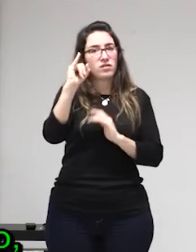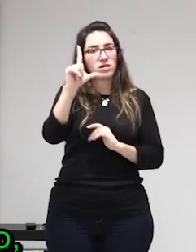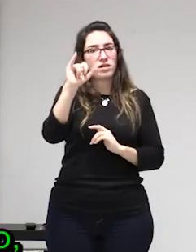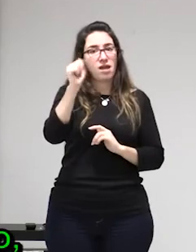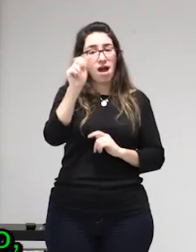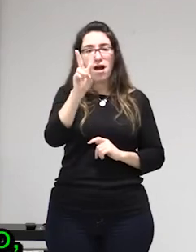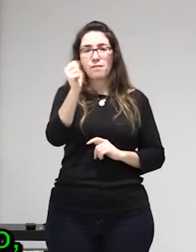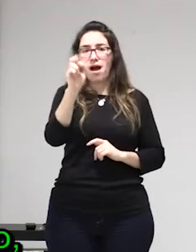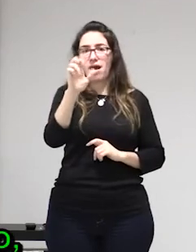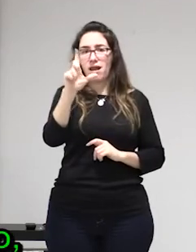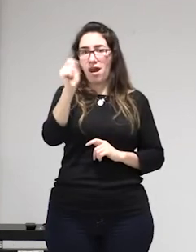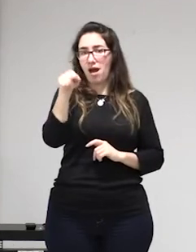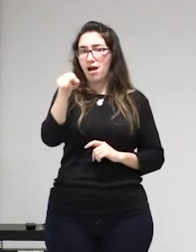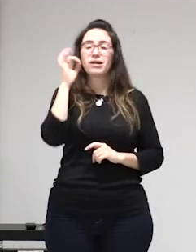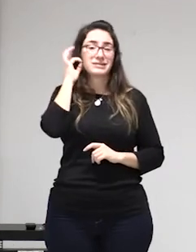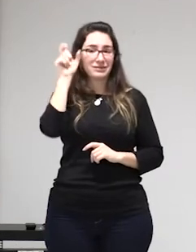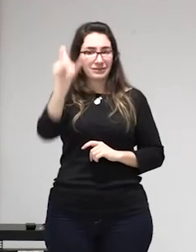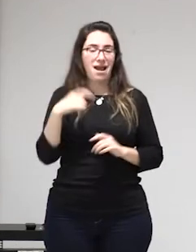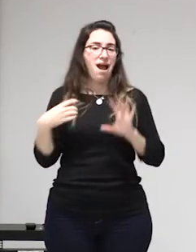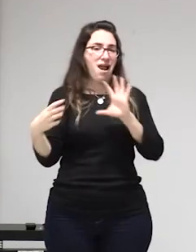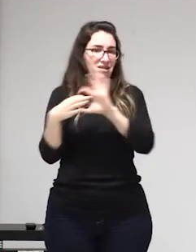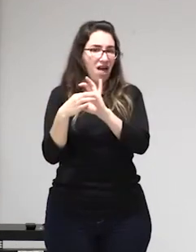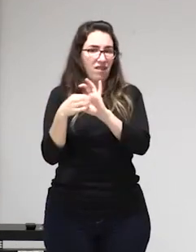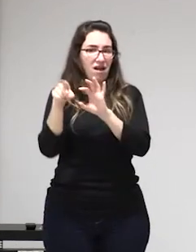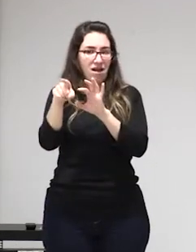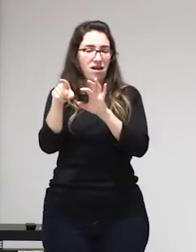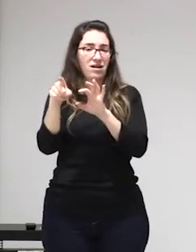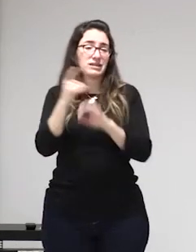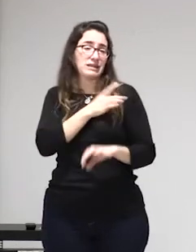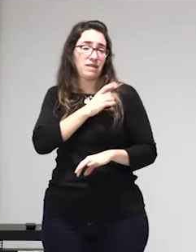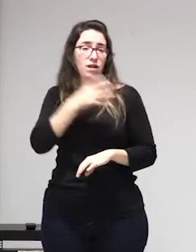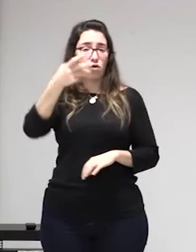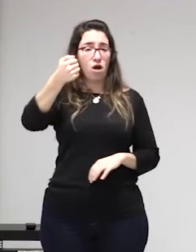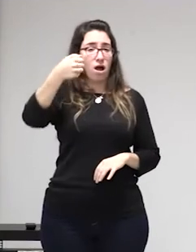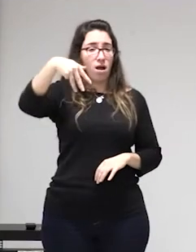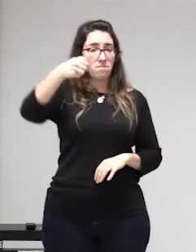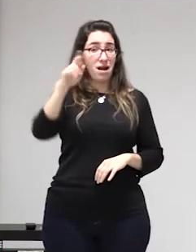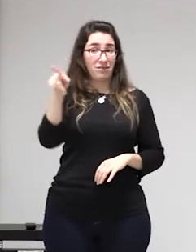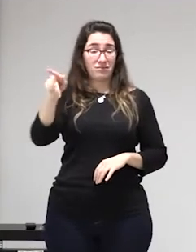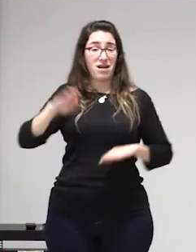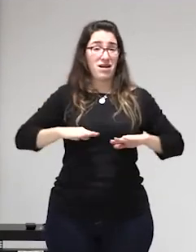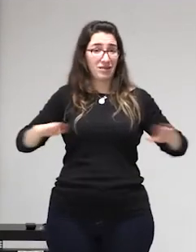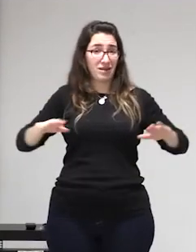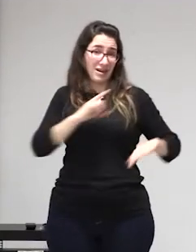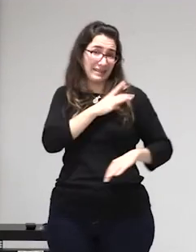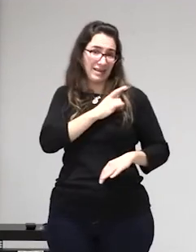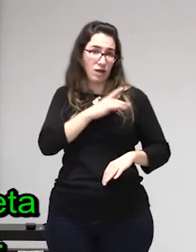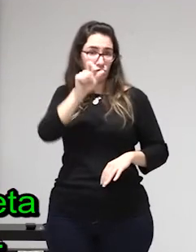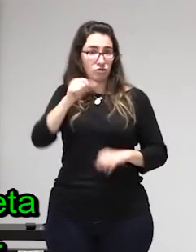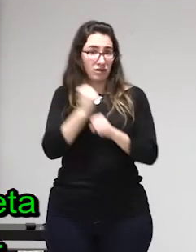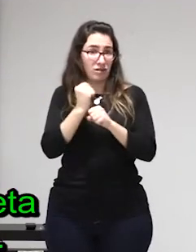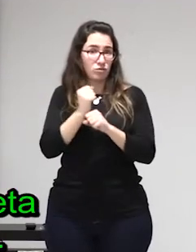muchas veces con armas en la mano y al final la que abre la puerta o la más mayor a la que contesta el teléfono